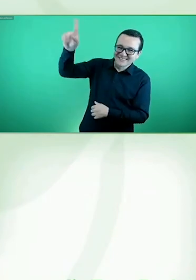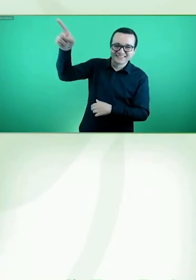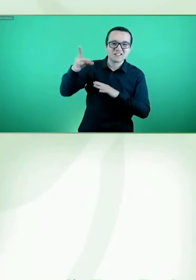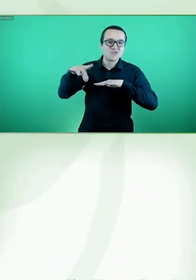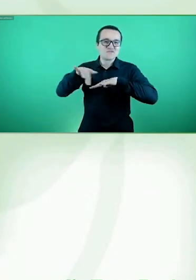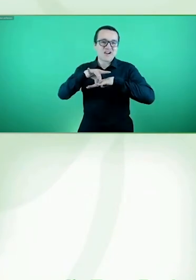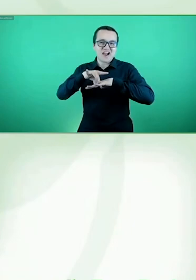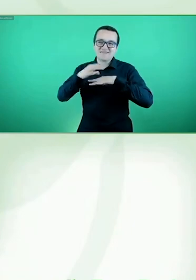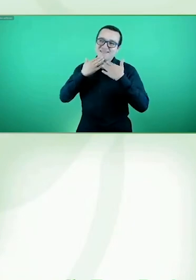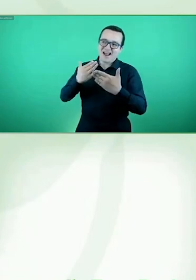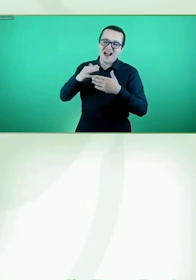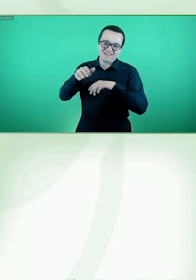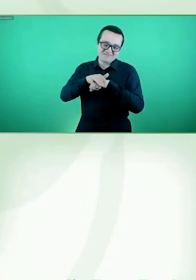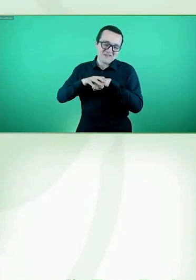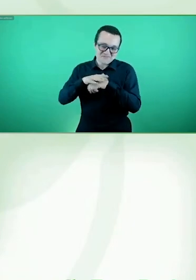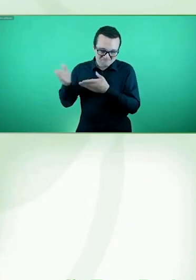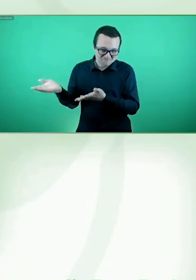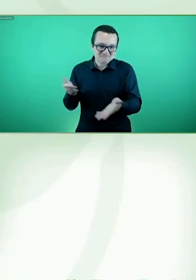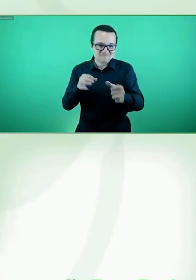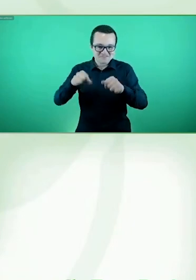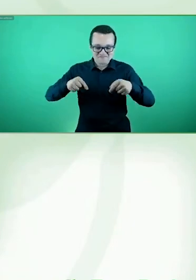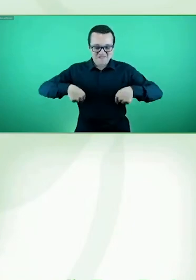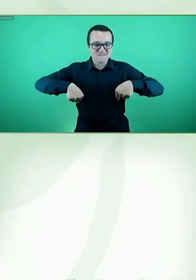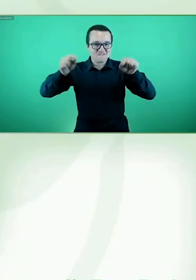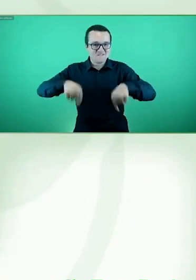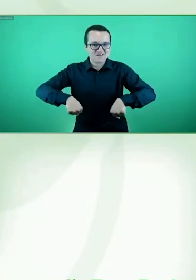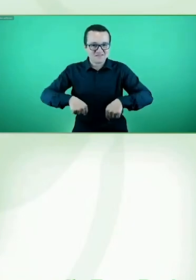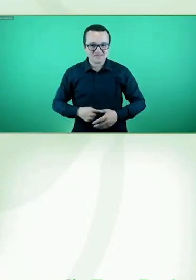Están dos copias. Gracias.